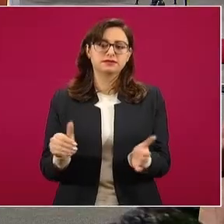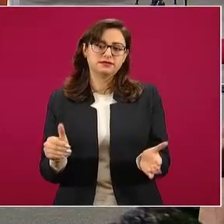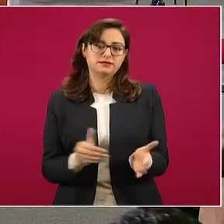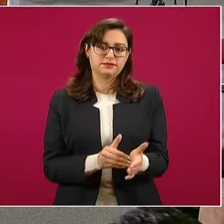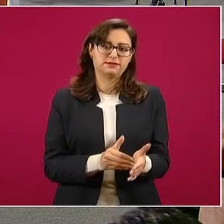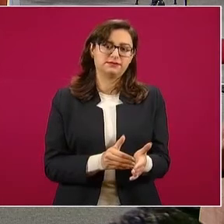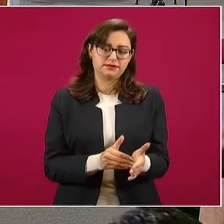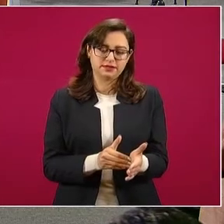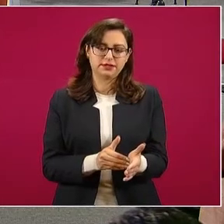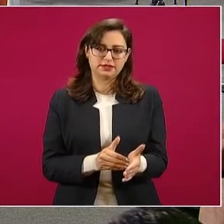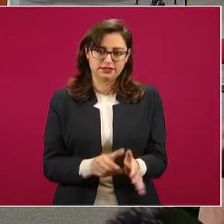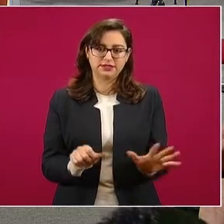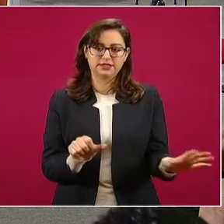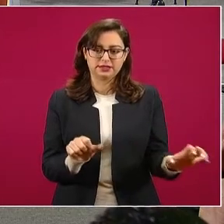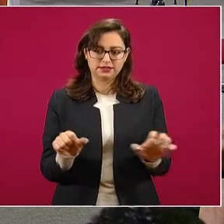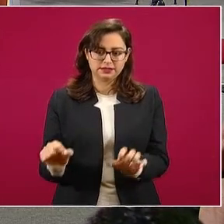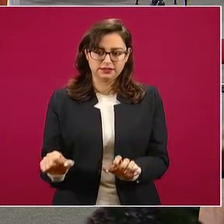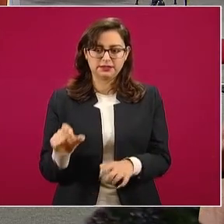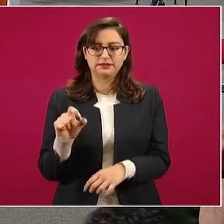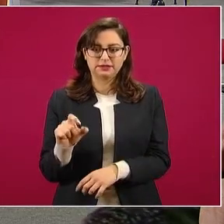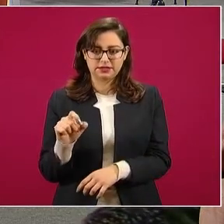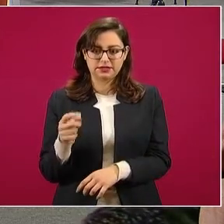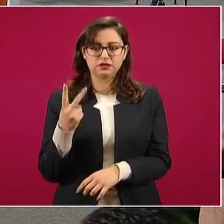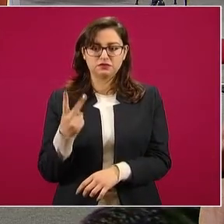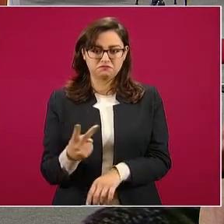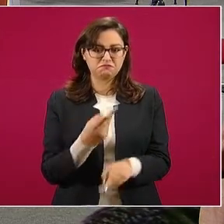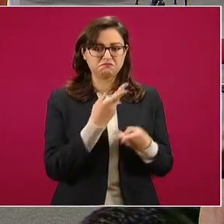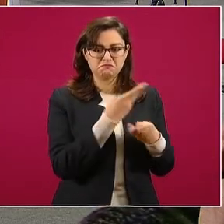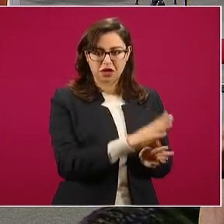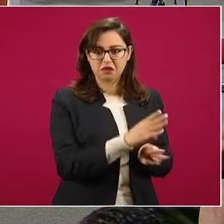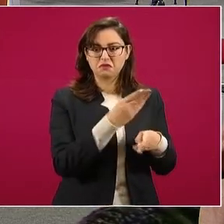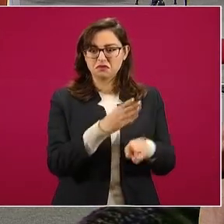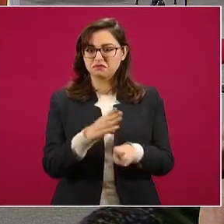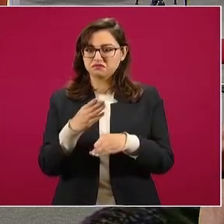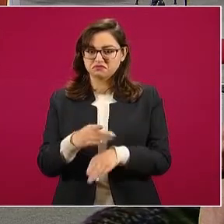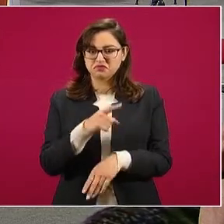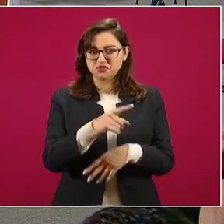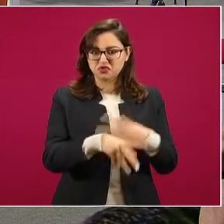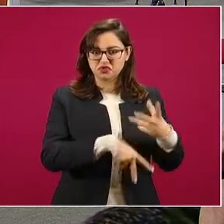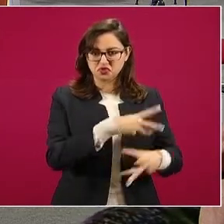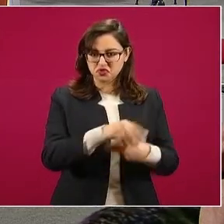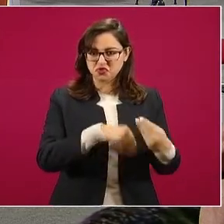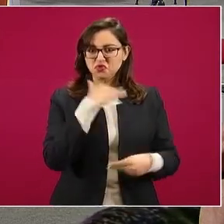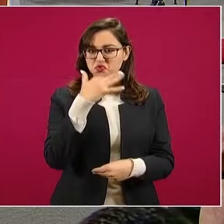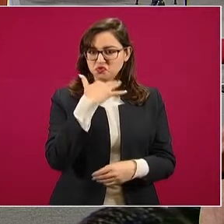622. Ahora el monto.